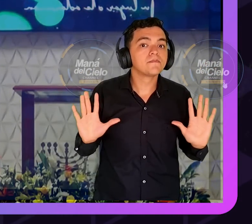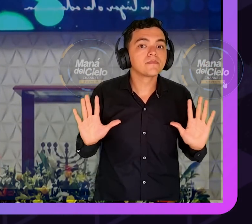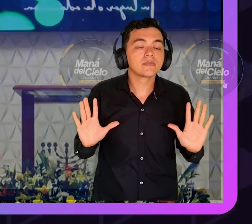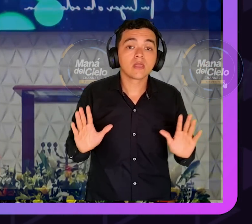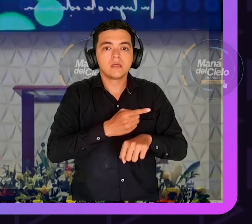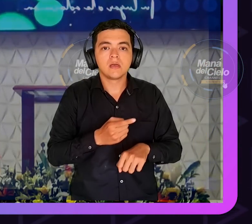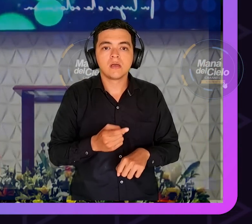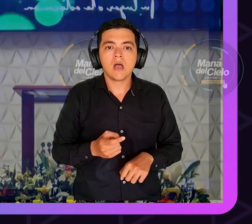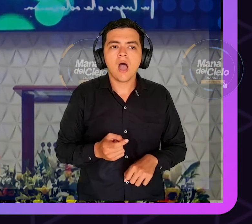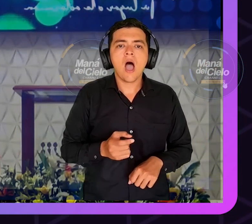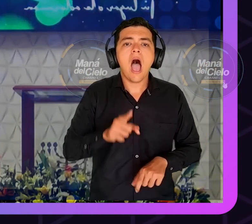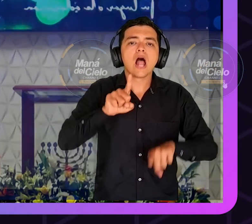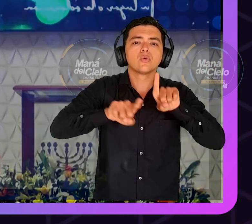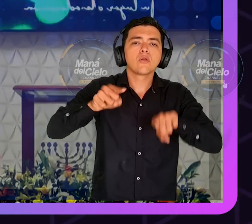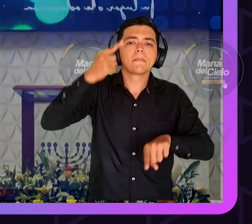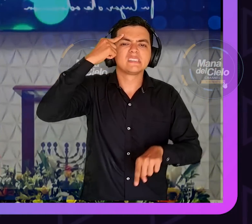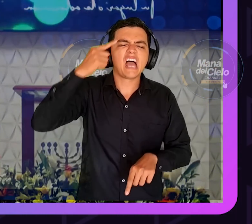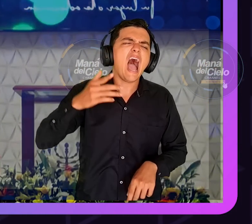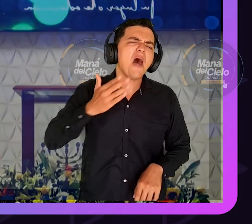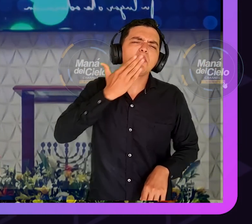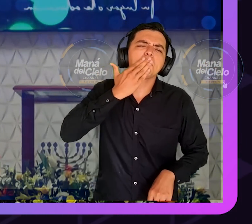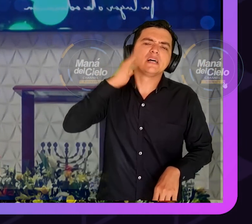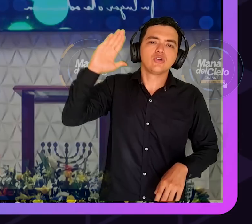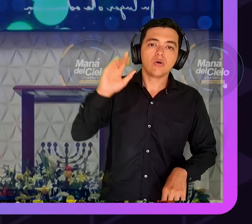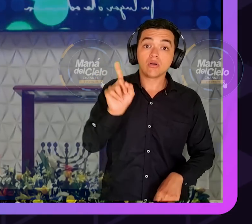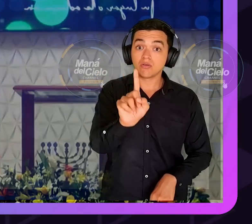eso no sirve y había unas cocinas viejas ahí